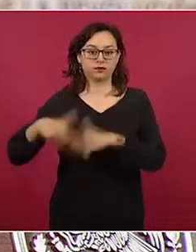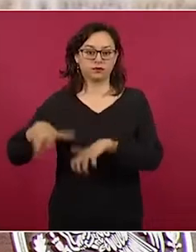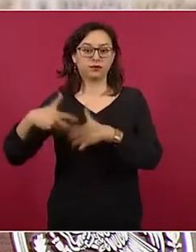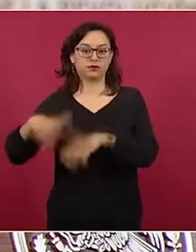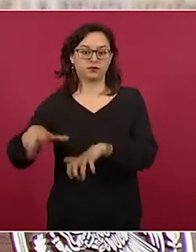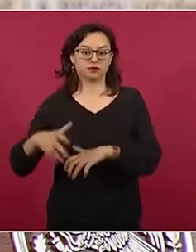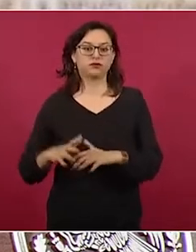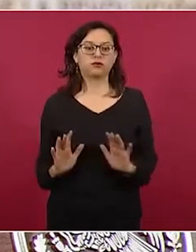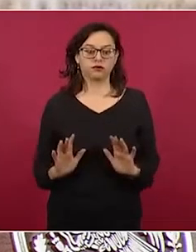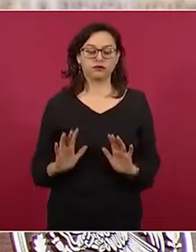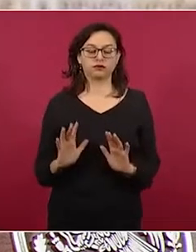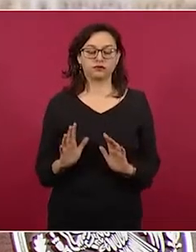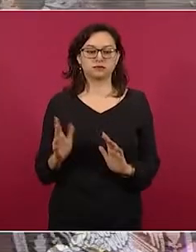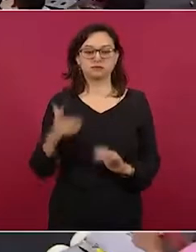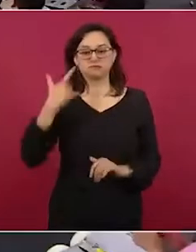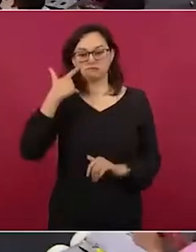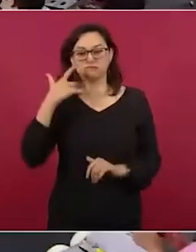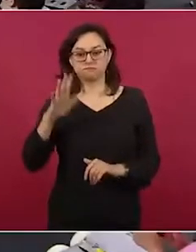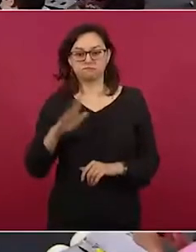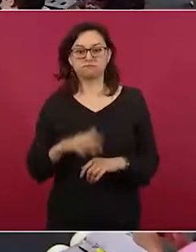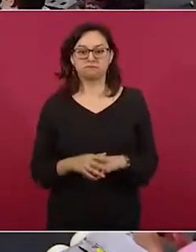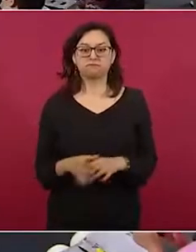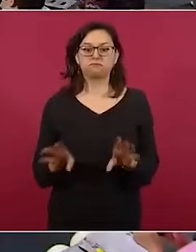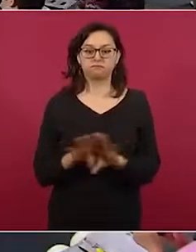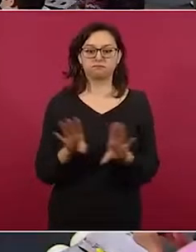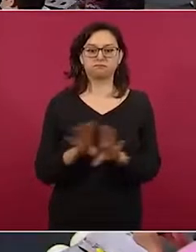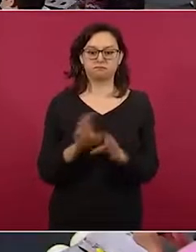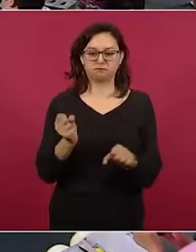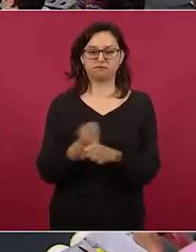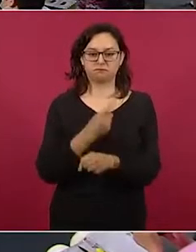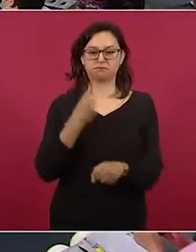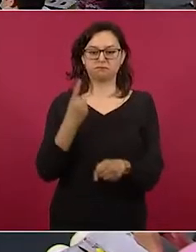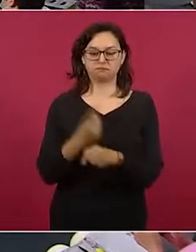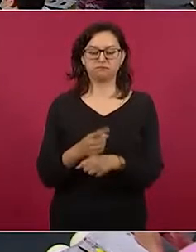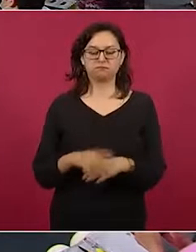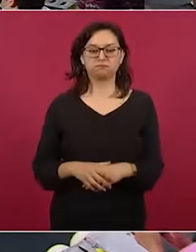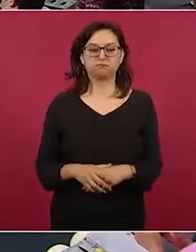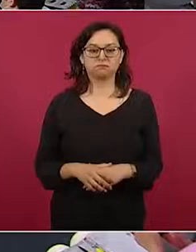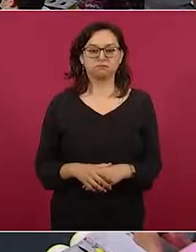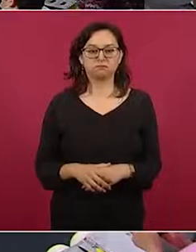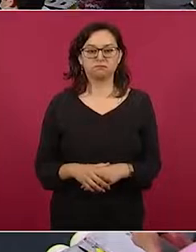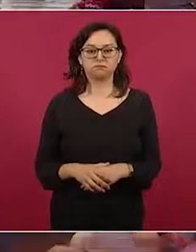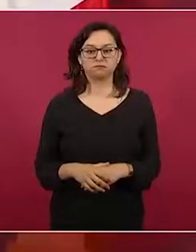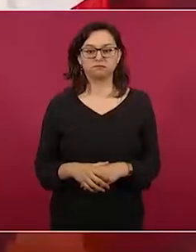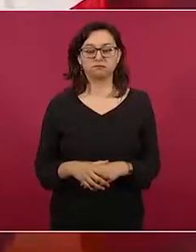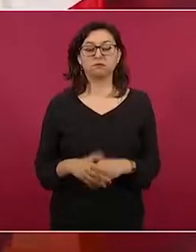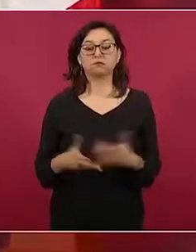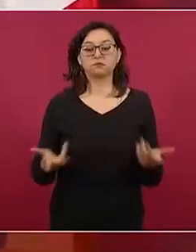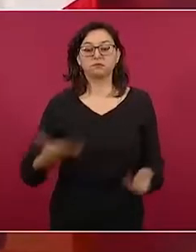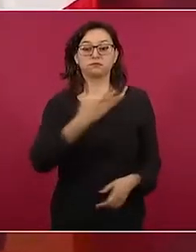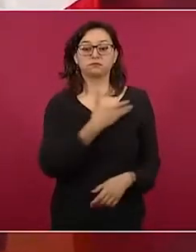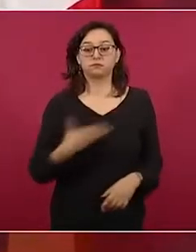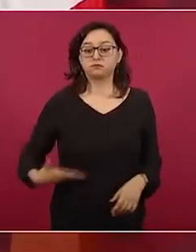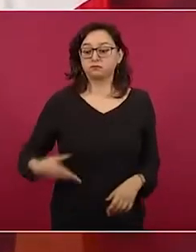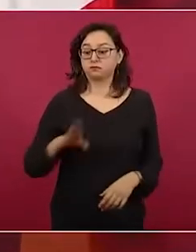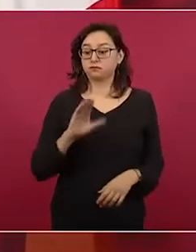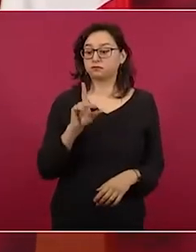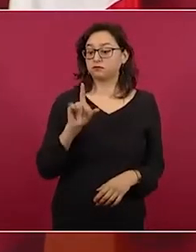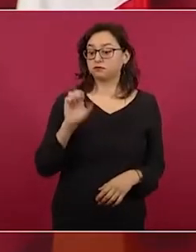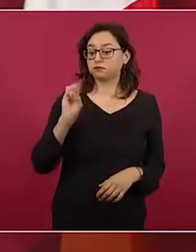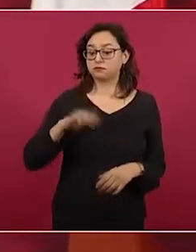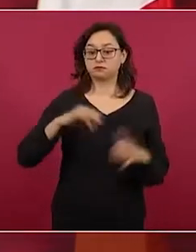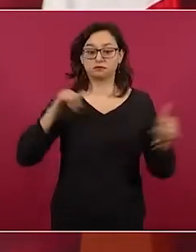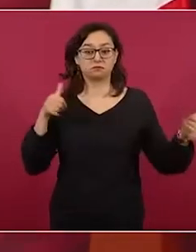Entonces, vamos a tener oportunidad de tratar este asunto. Fue muy buena la plática con el presidente Biden,